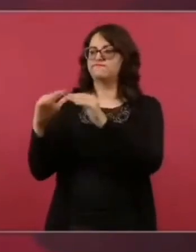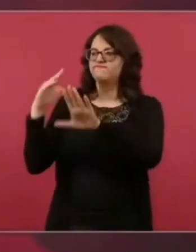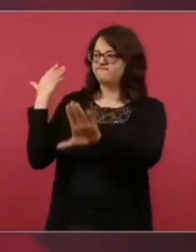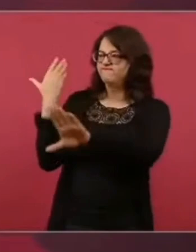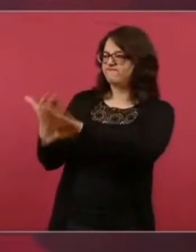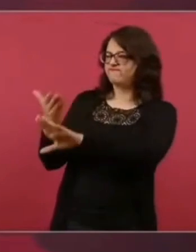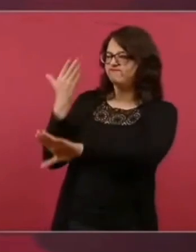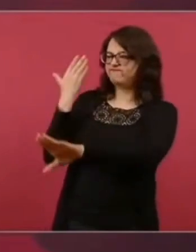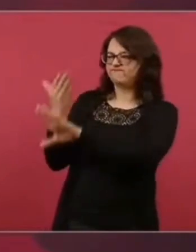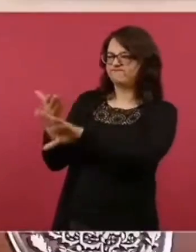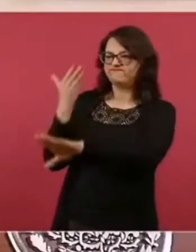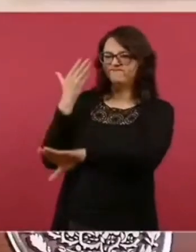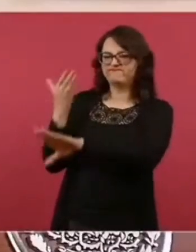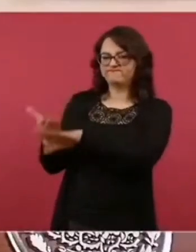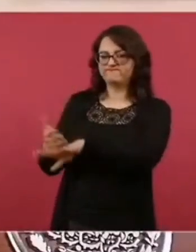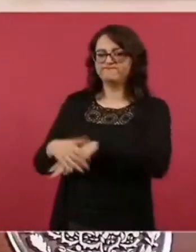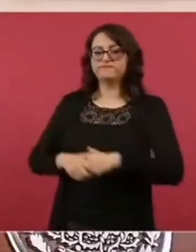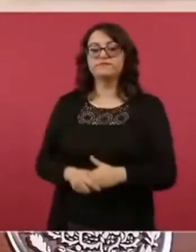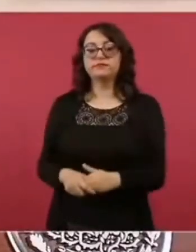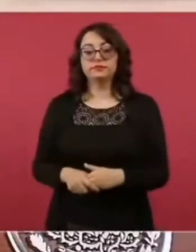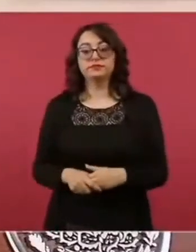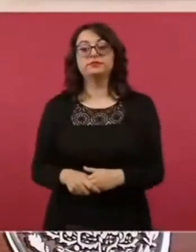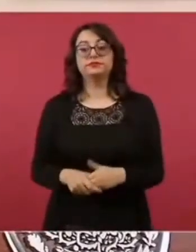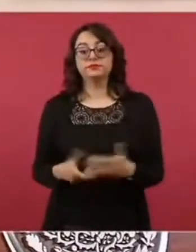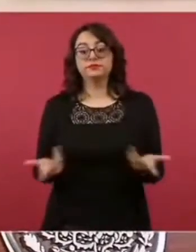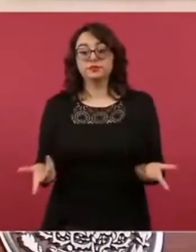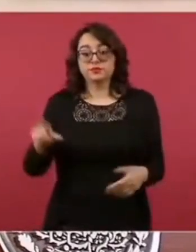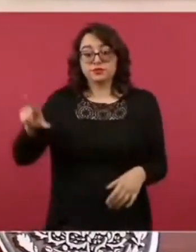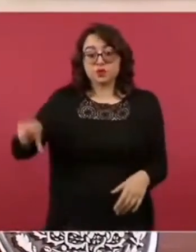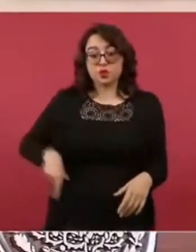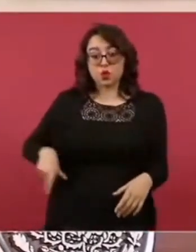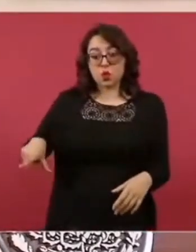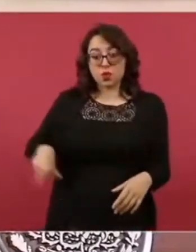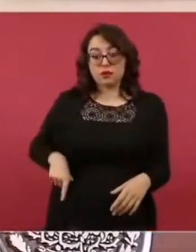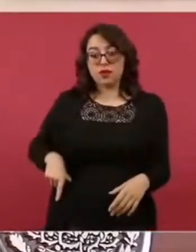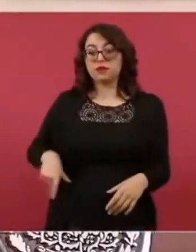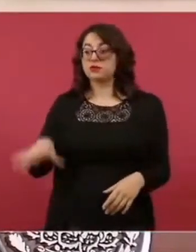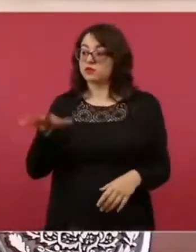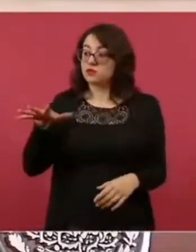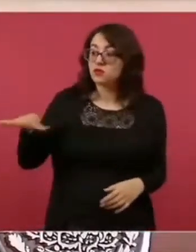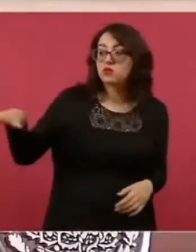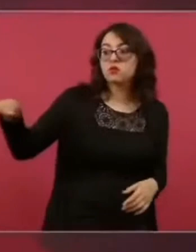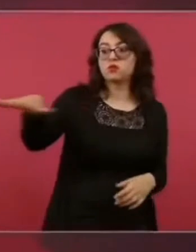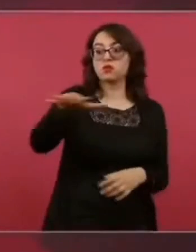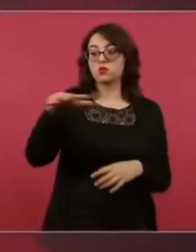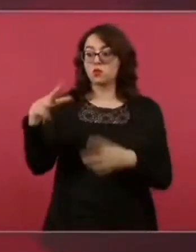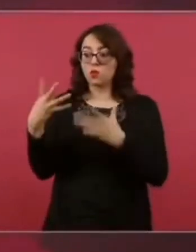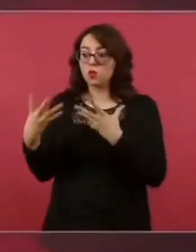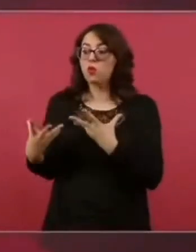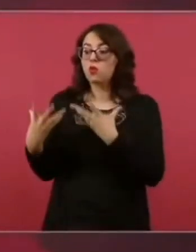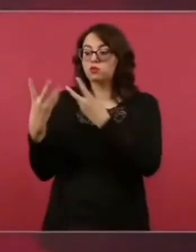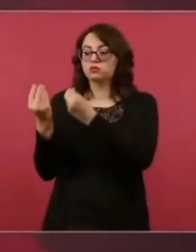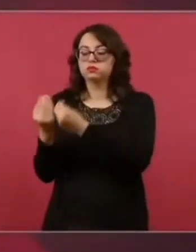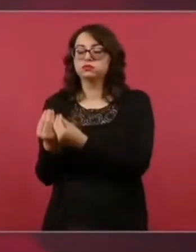y que sea el gobierno, que sea el gobierno del pueblo, que sea el pueblo el que gobierne.